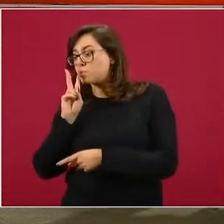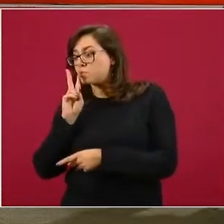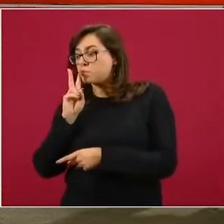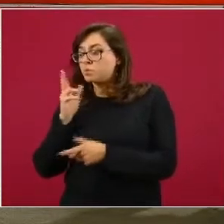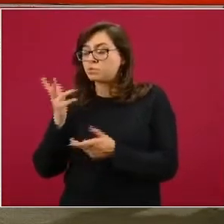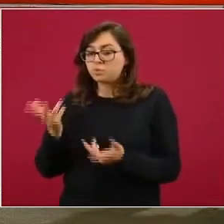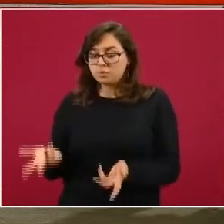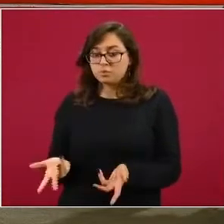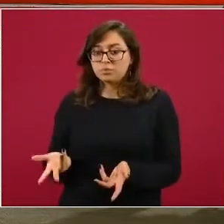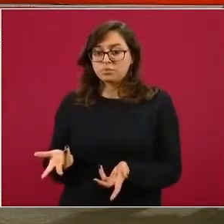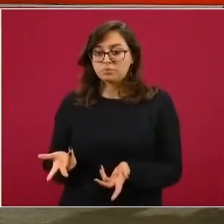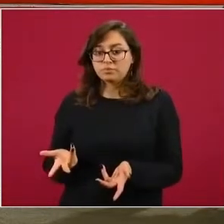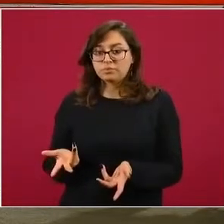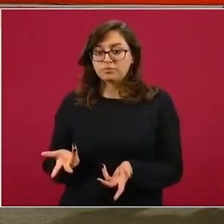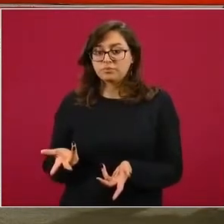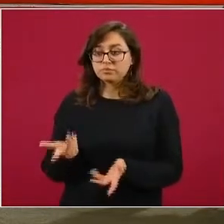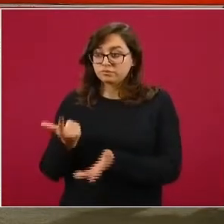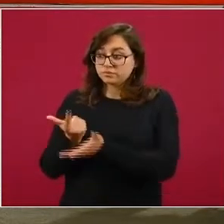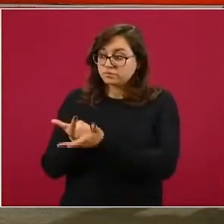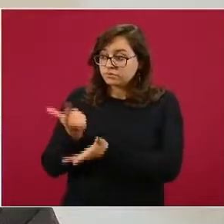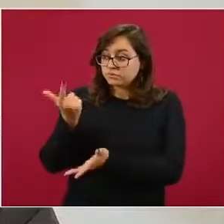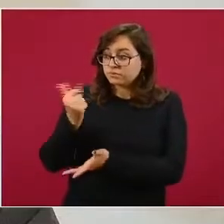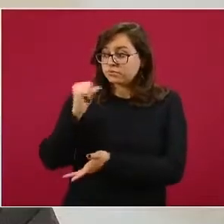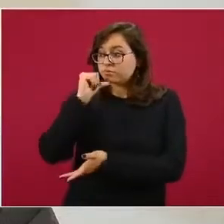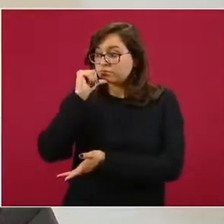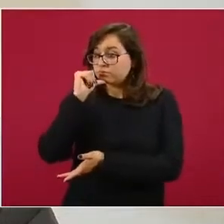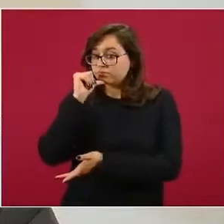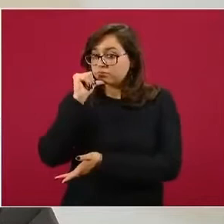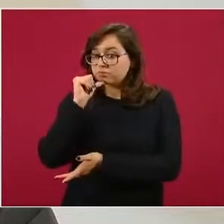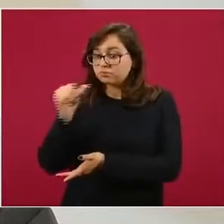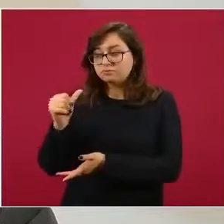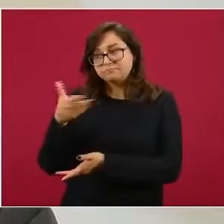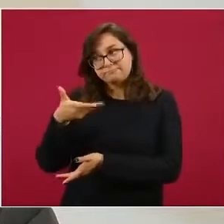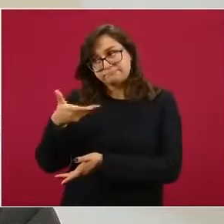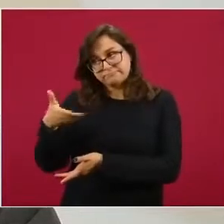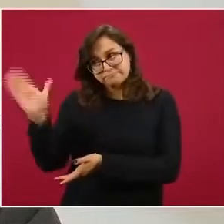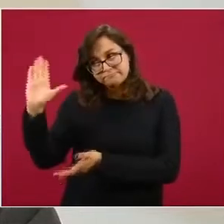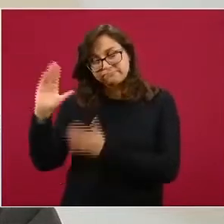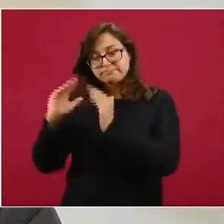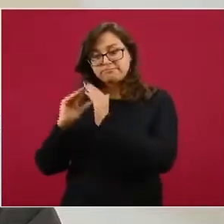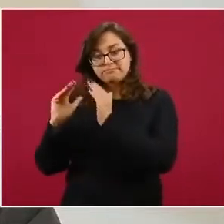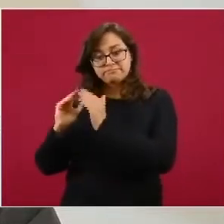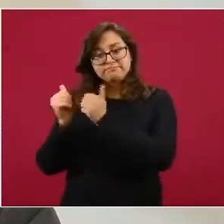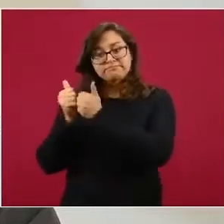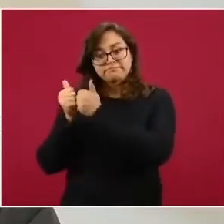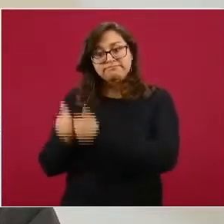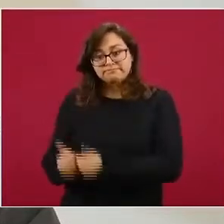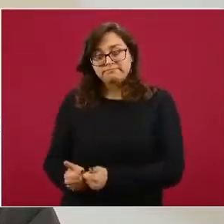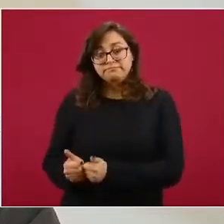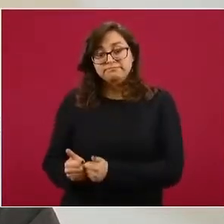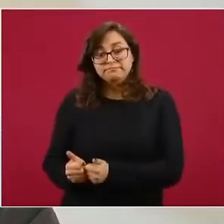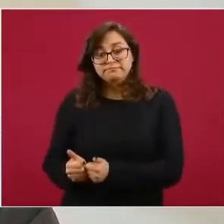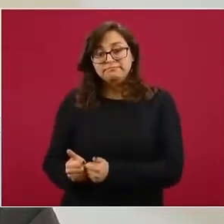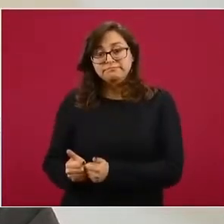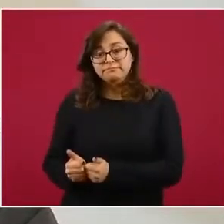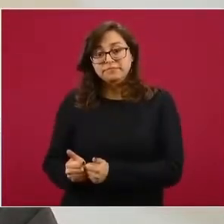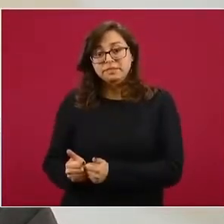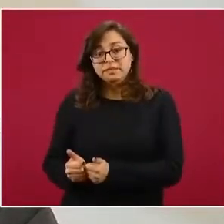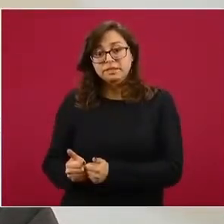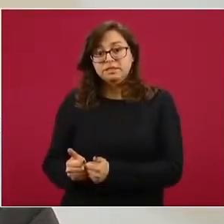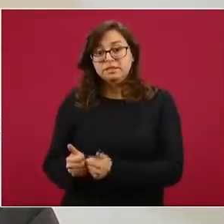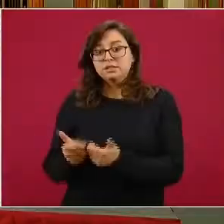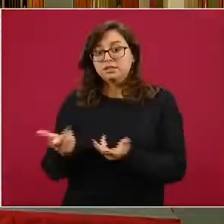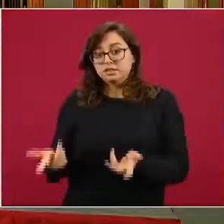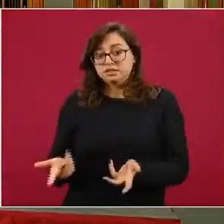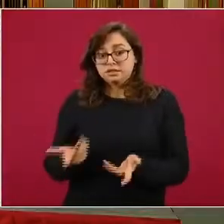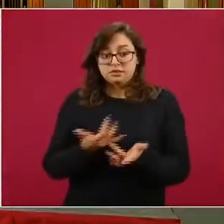síntomas graves, se invita a resguardo domiciliario, y una vez que se pruebe el